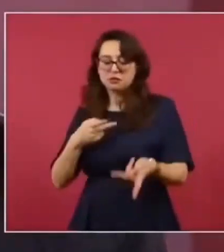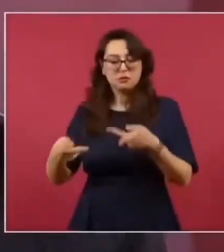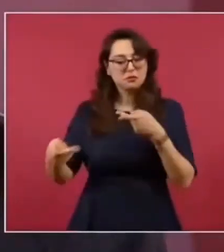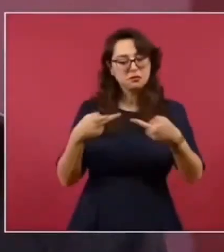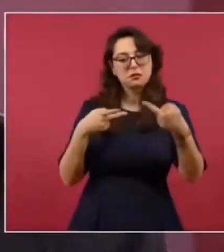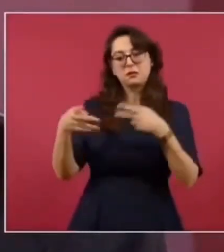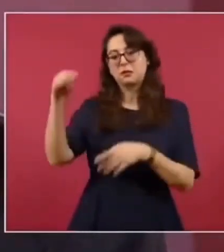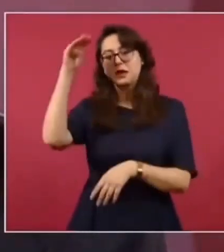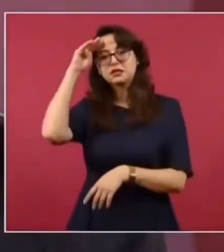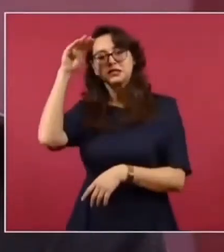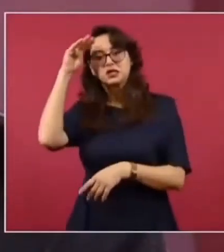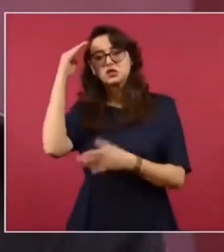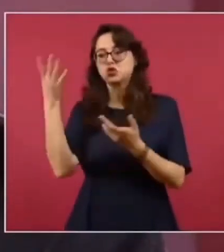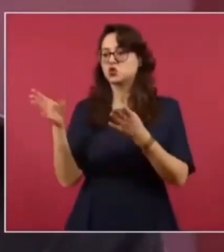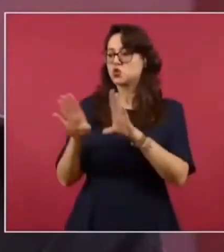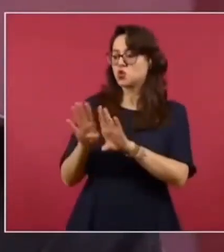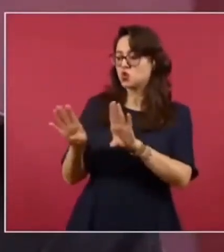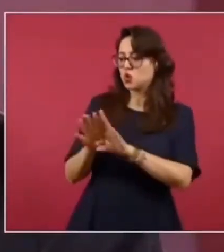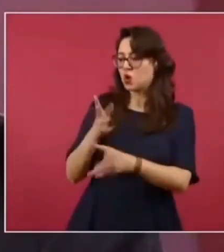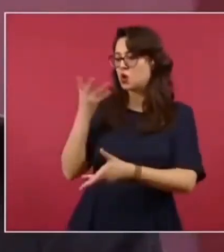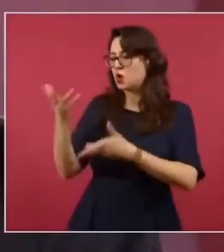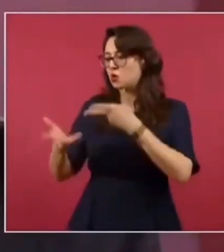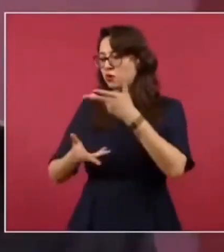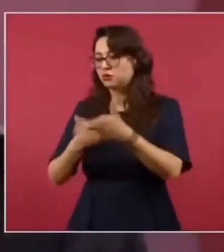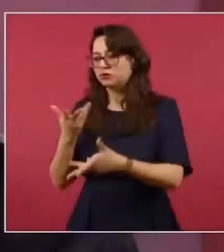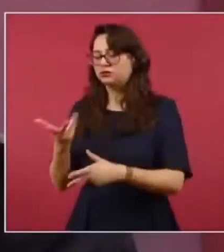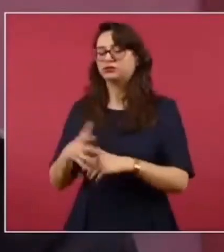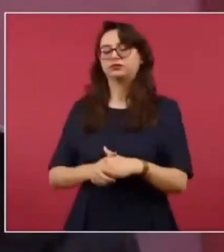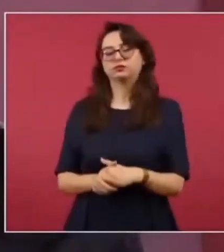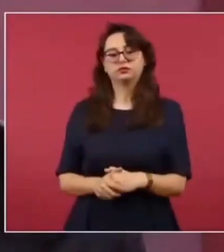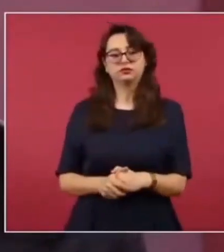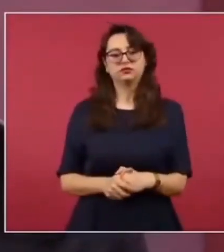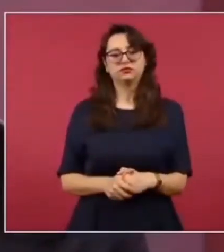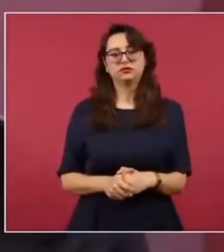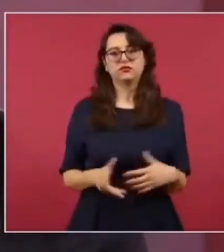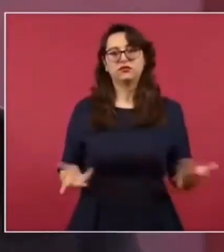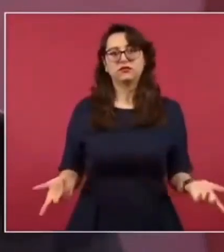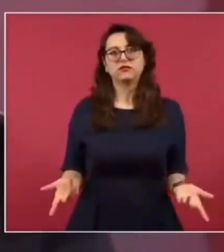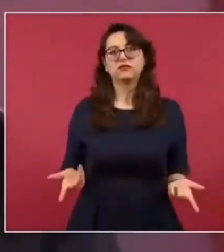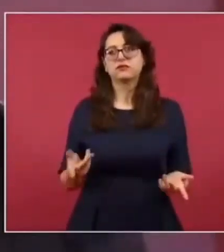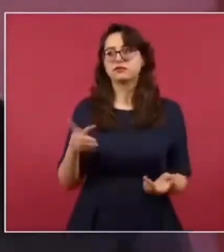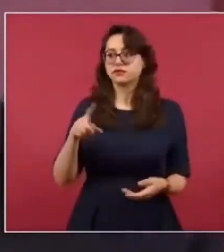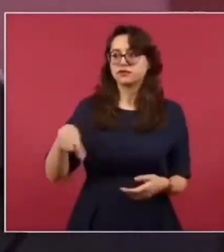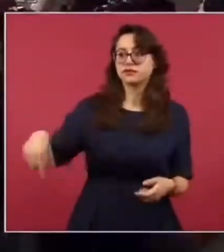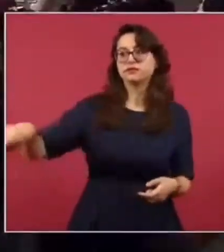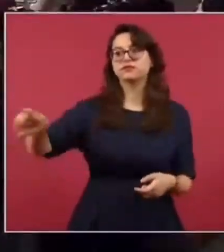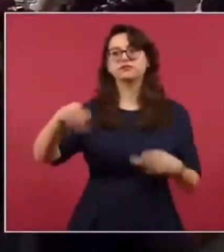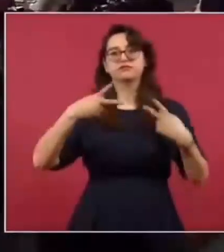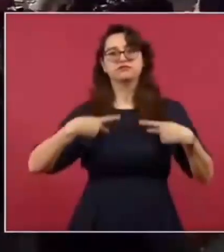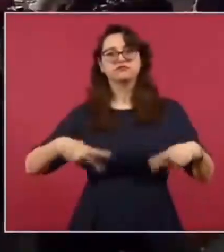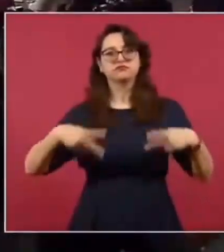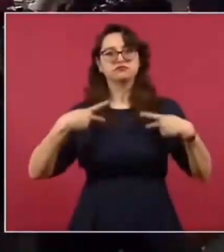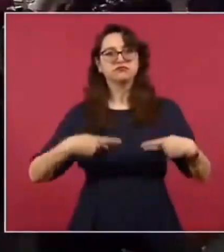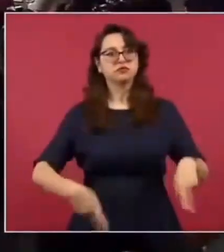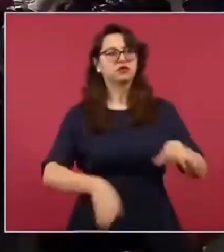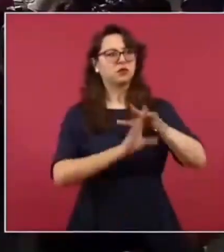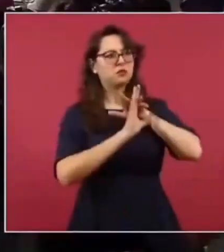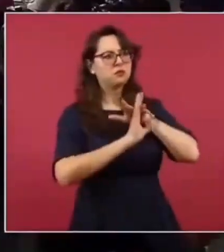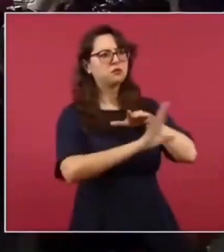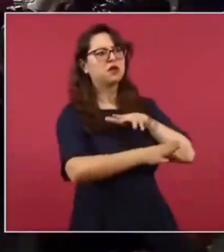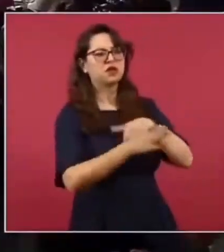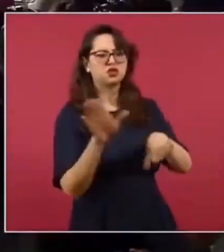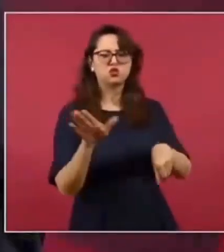que hay que atender las causas, que la gente no abandona a sus